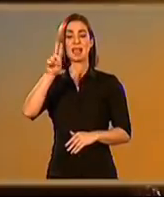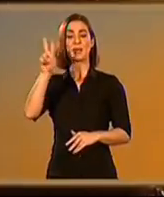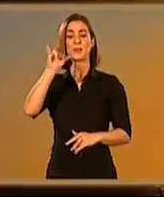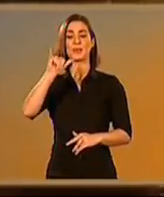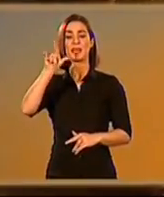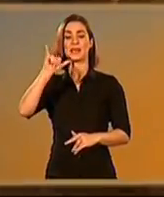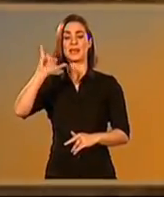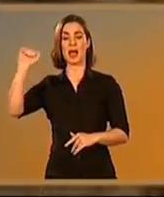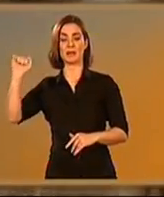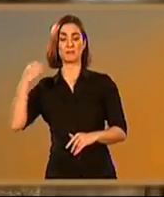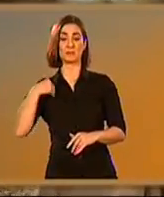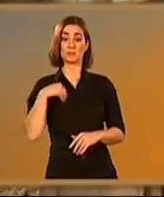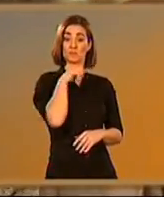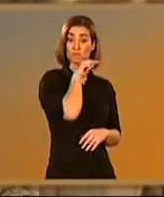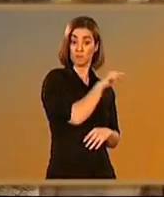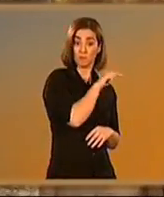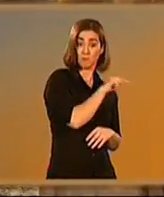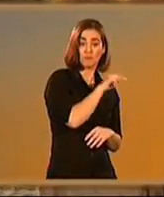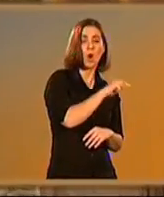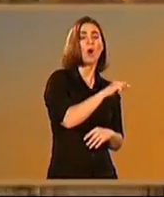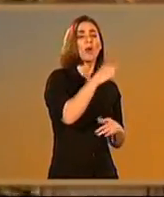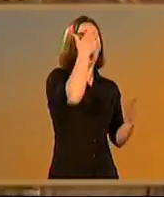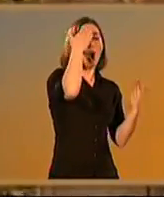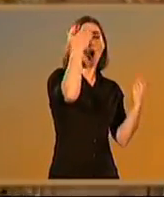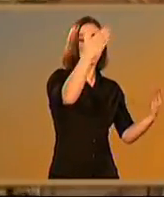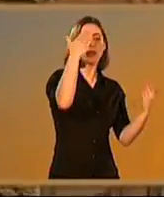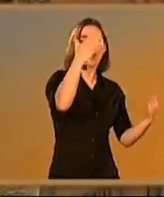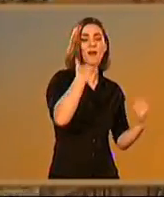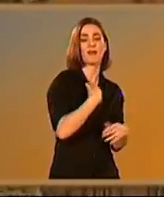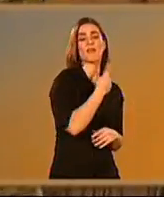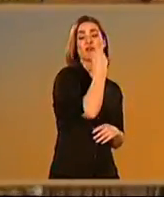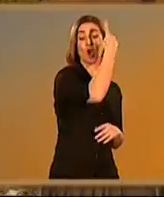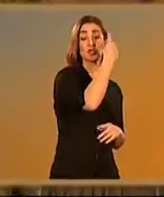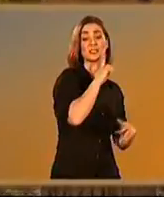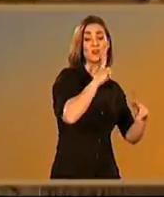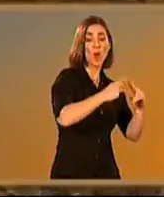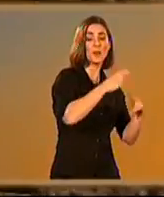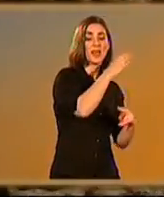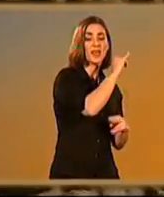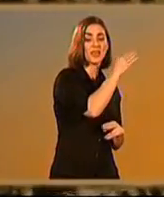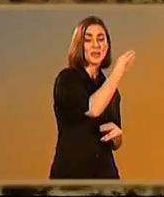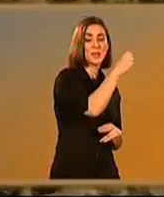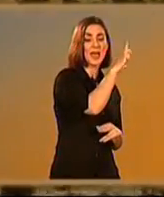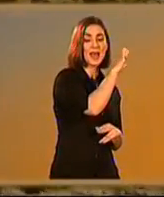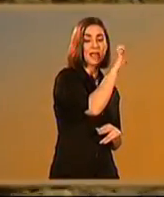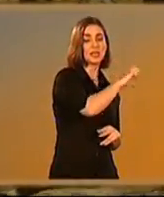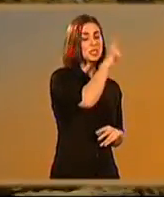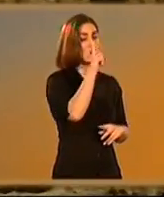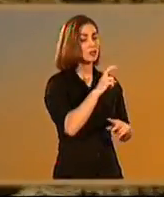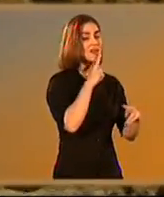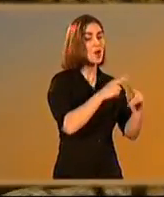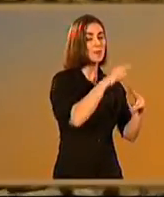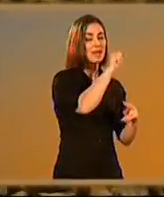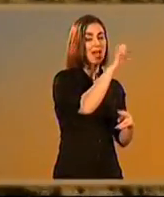y la tumba de Servilia. La tumba del Elefante fue un santuario dedicado al culto de las divinidades de origen